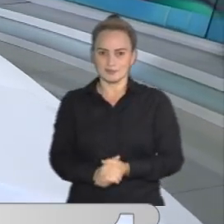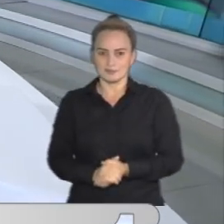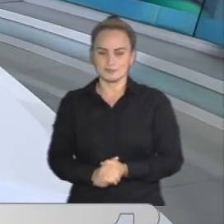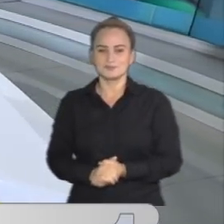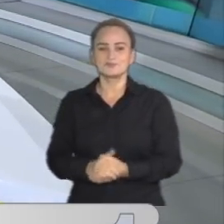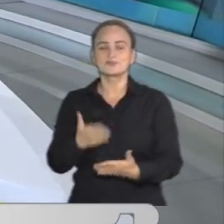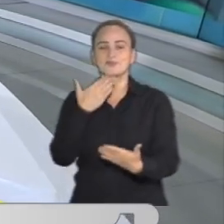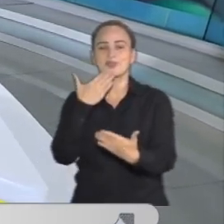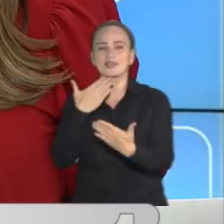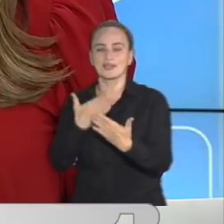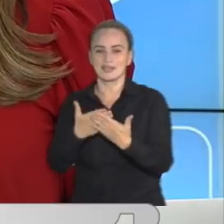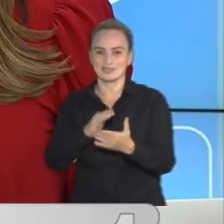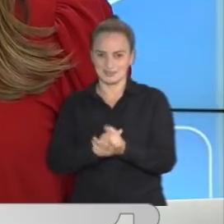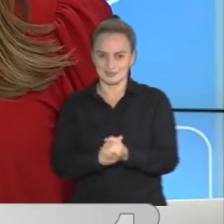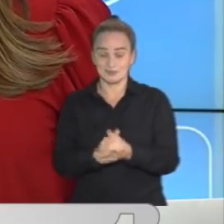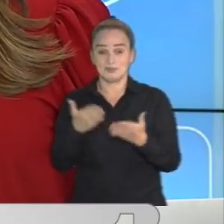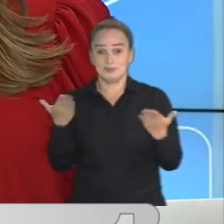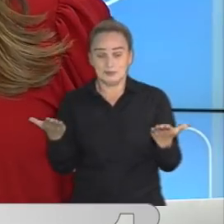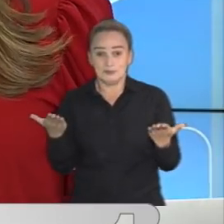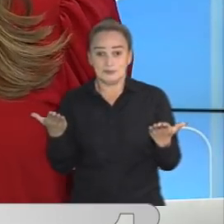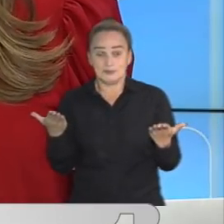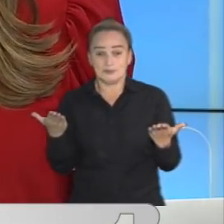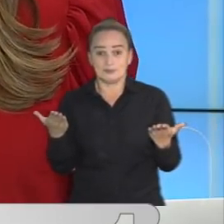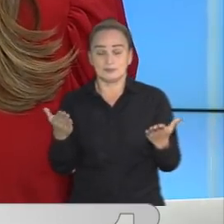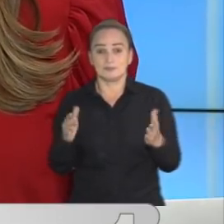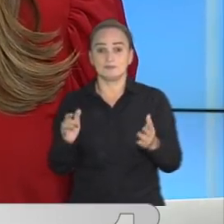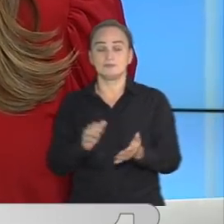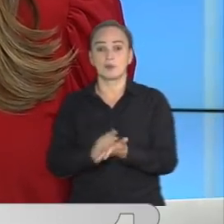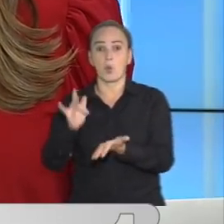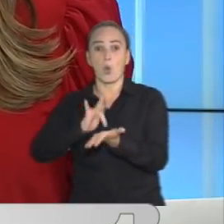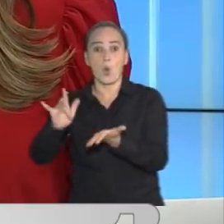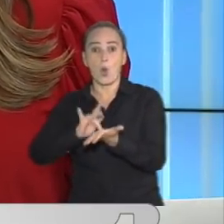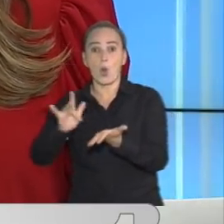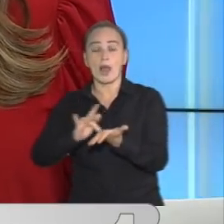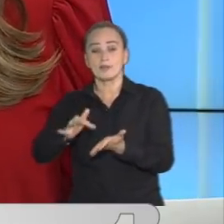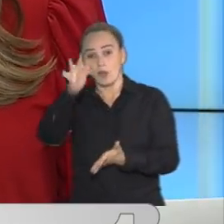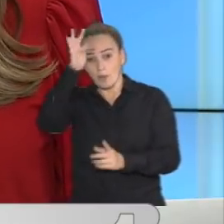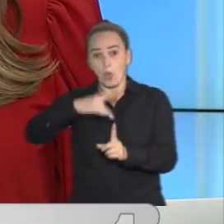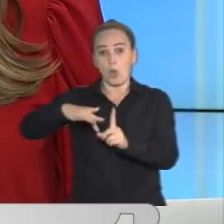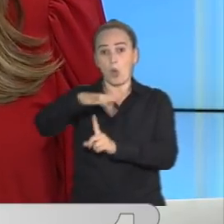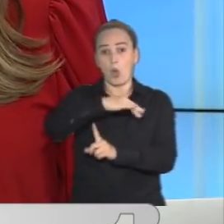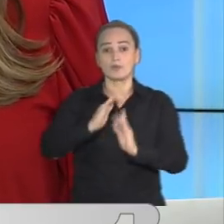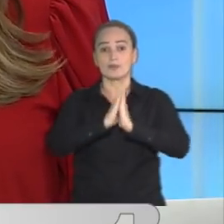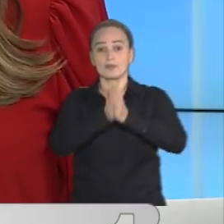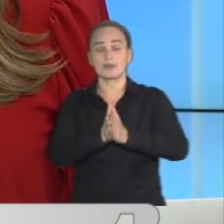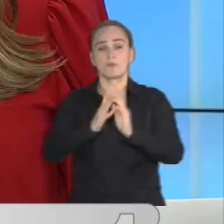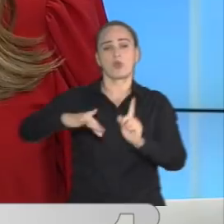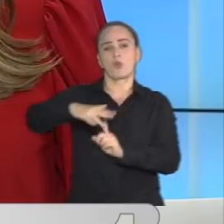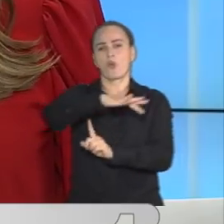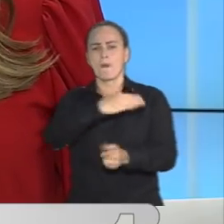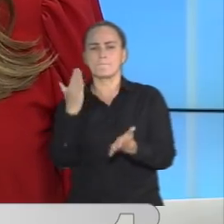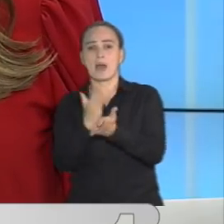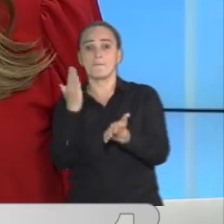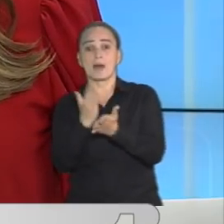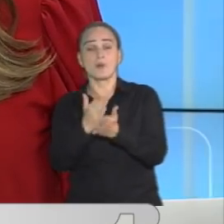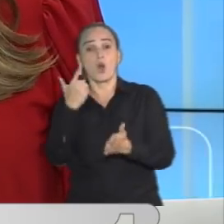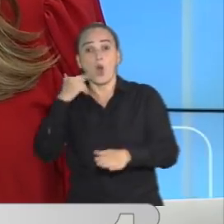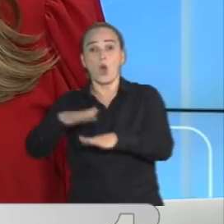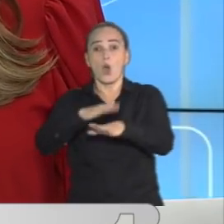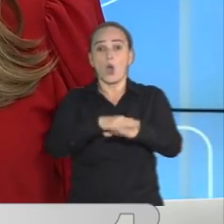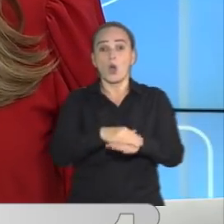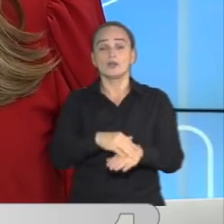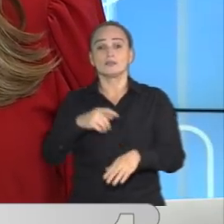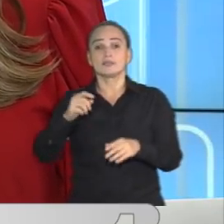CMI. Stick, muchas gracias. Y por las emergencias hospitalarias durante las fiestas de diciembre, cada día se necesitan más de